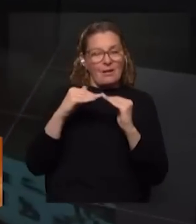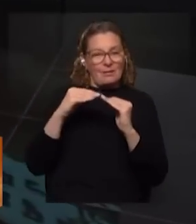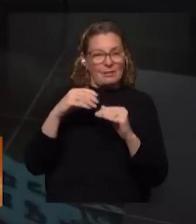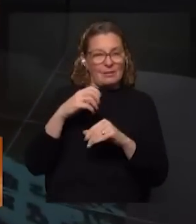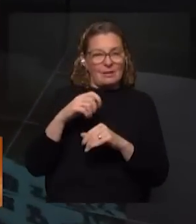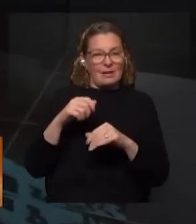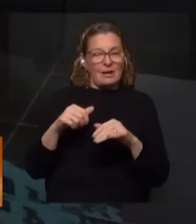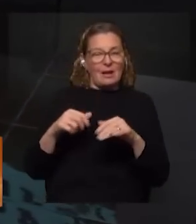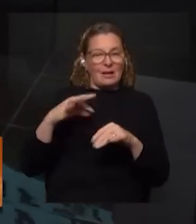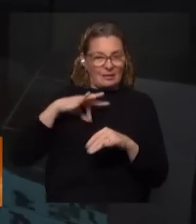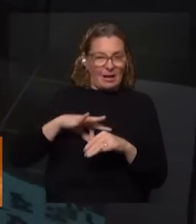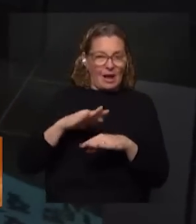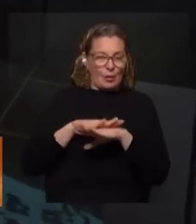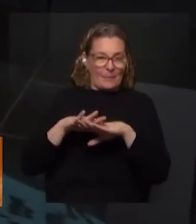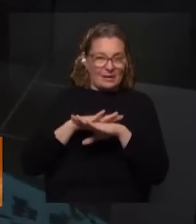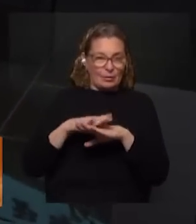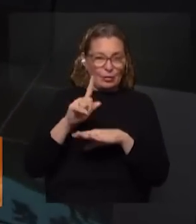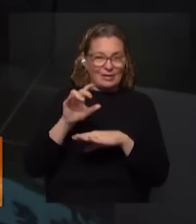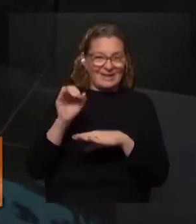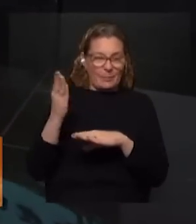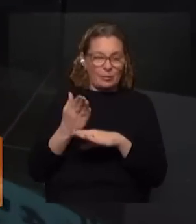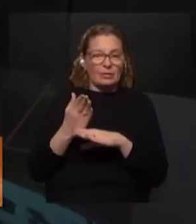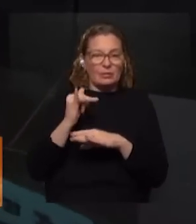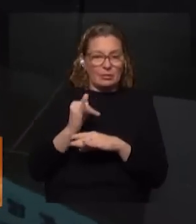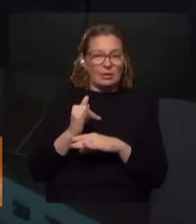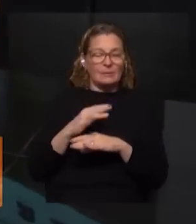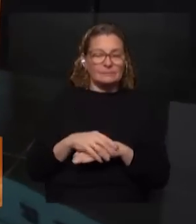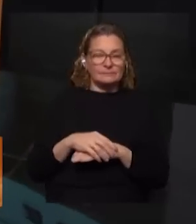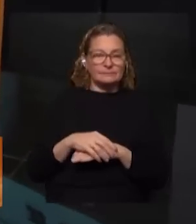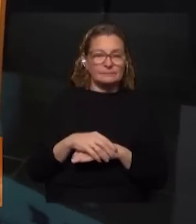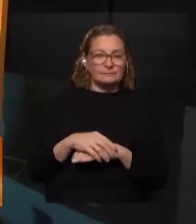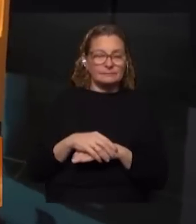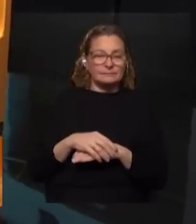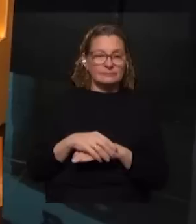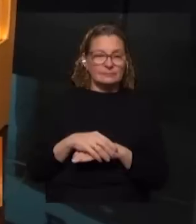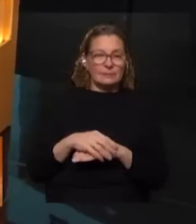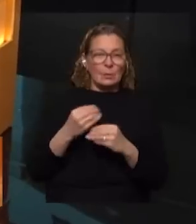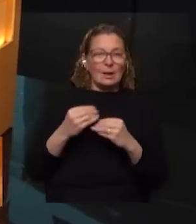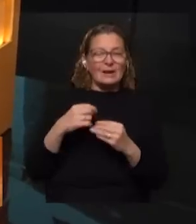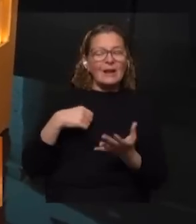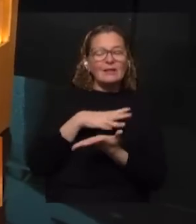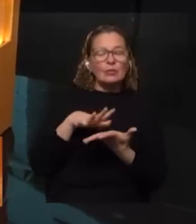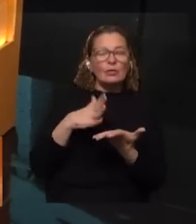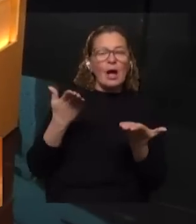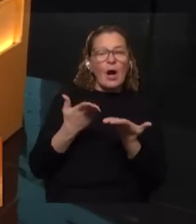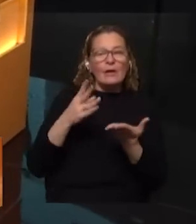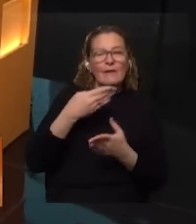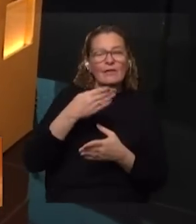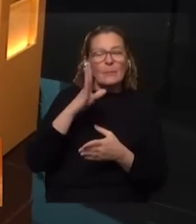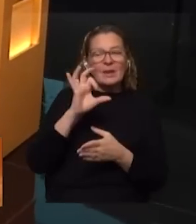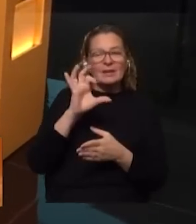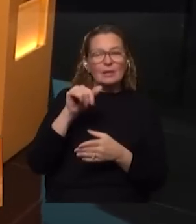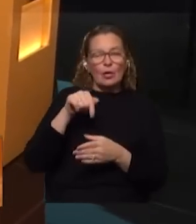jubilación mínima al salario mínimo 100% si de acuerdo bien Karina ¿cuál es el estado de situación del BPS hoy?